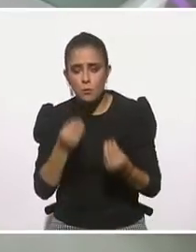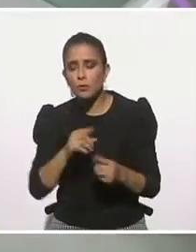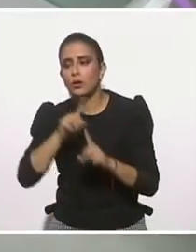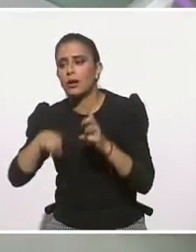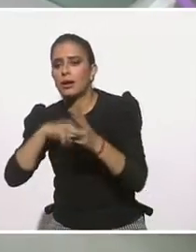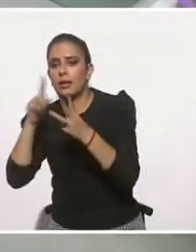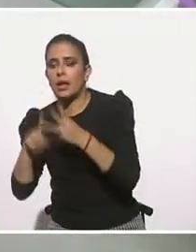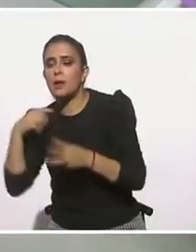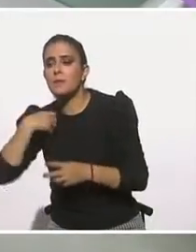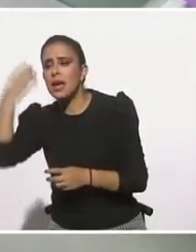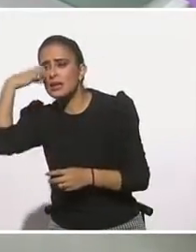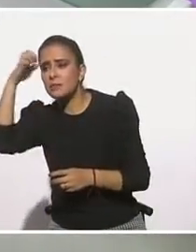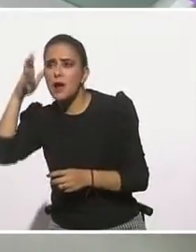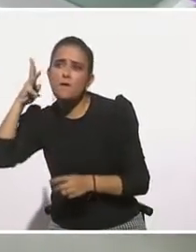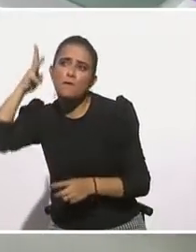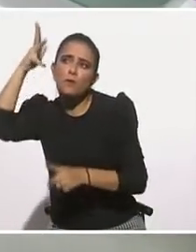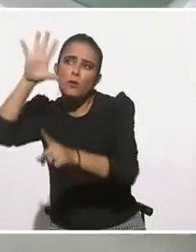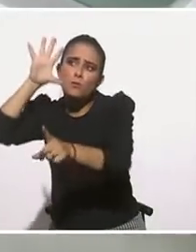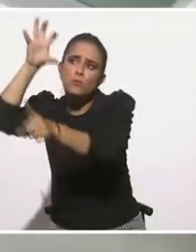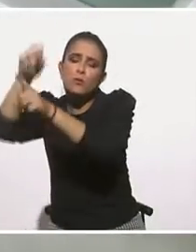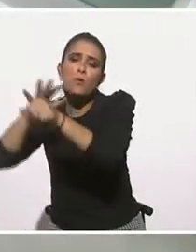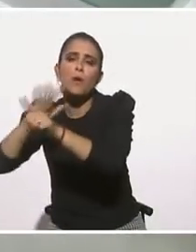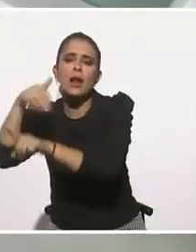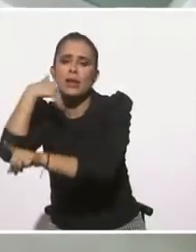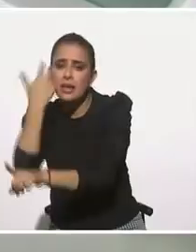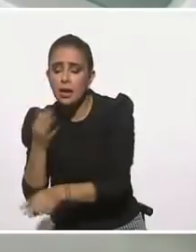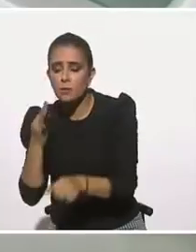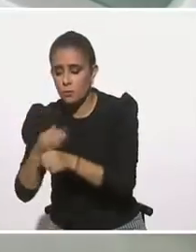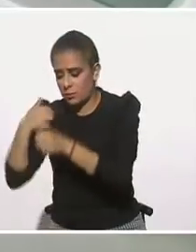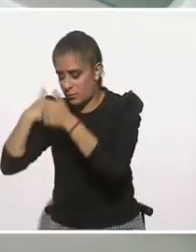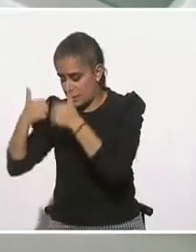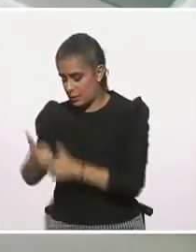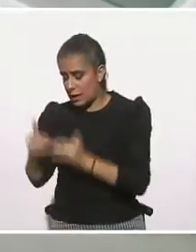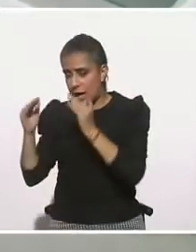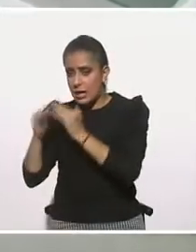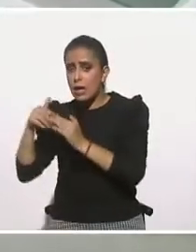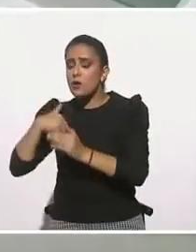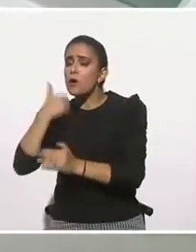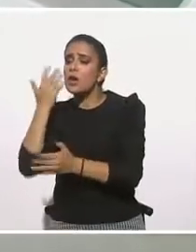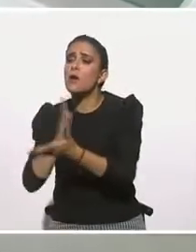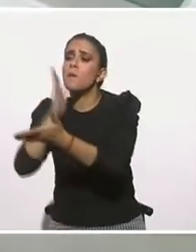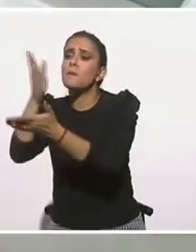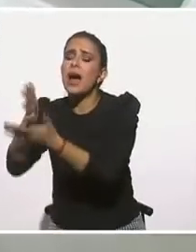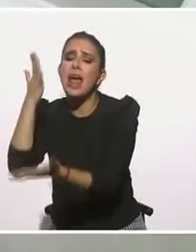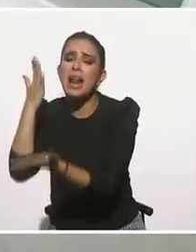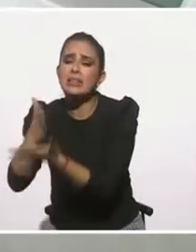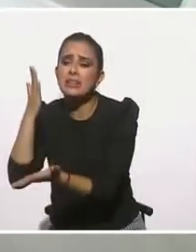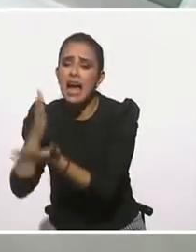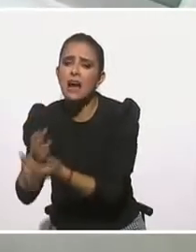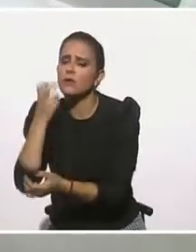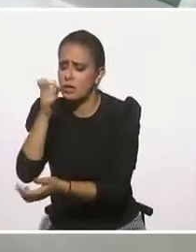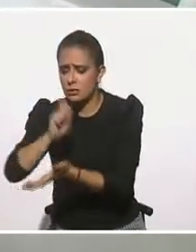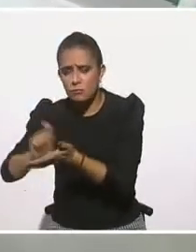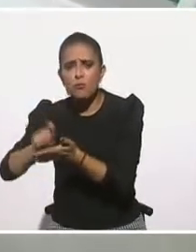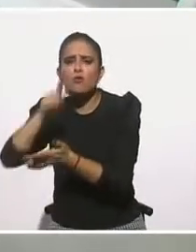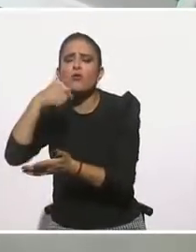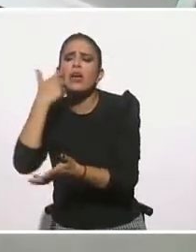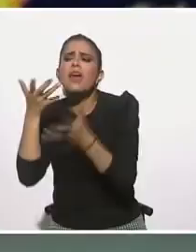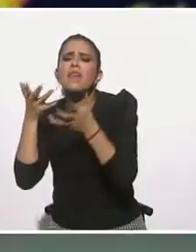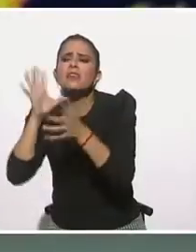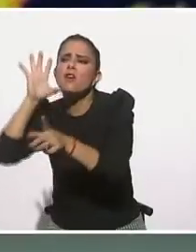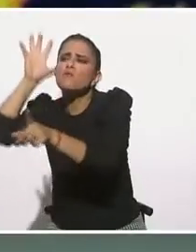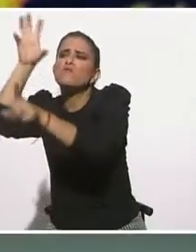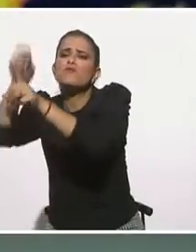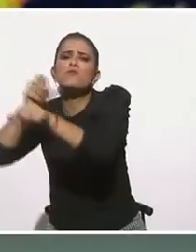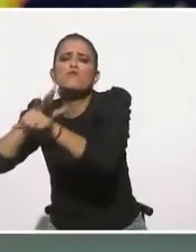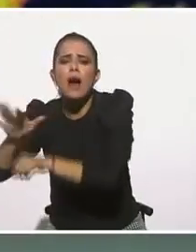experiencias que me faltan por descubrir. Si han estado en confinamiento y quieren ir por un par de tacos al pastor, ahí me lo anotan. De la misma forma que si quieren decirle